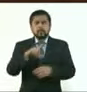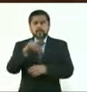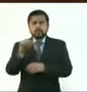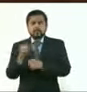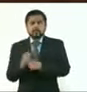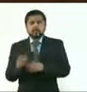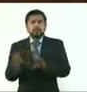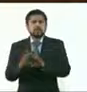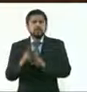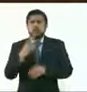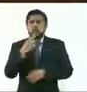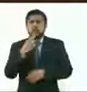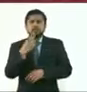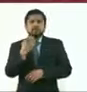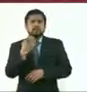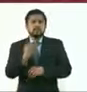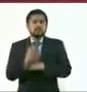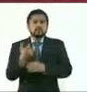están obtenidos?